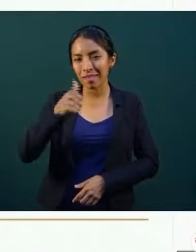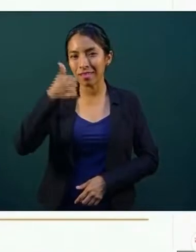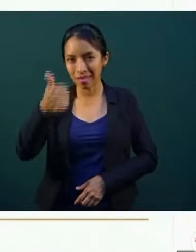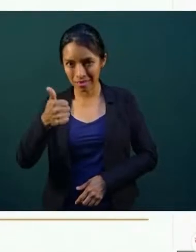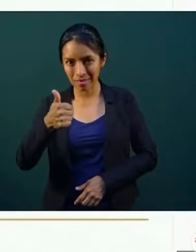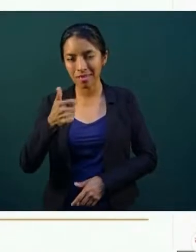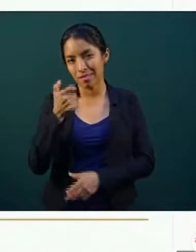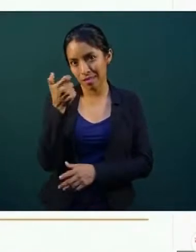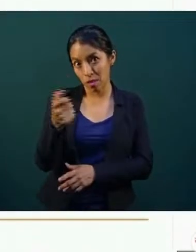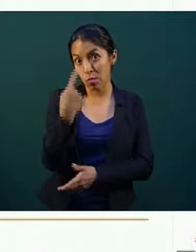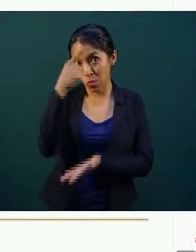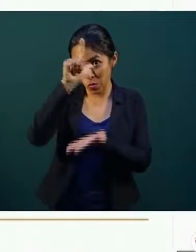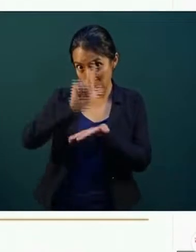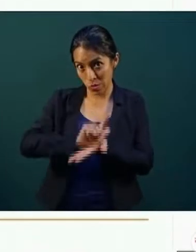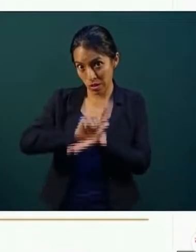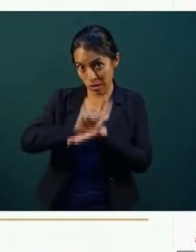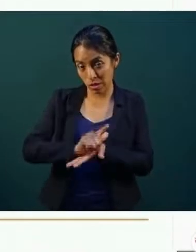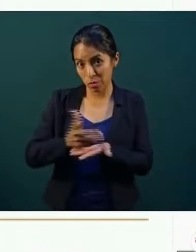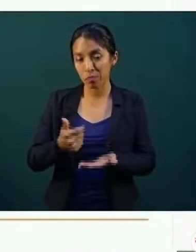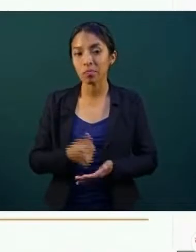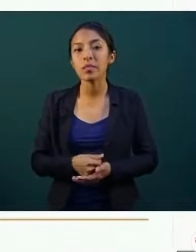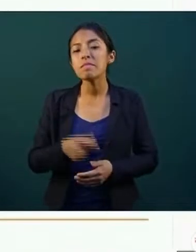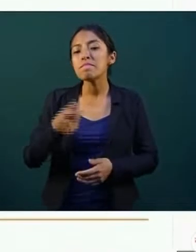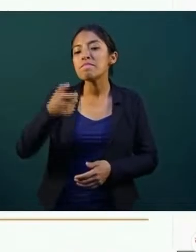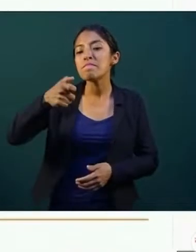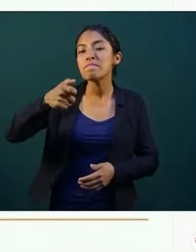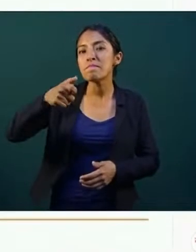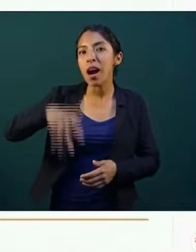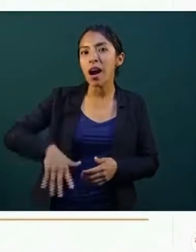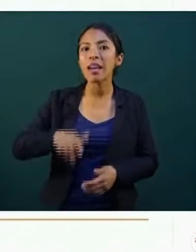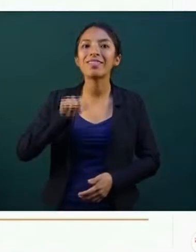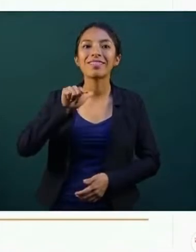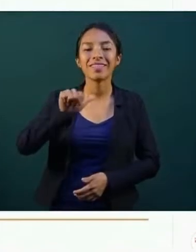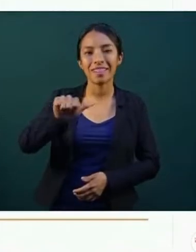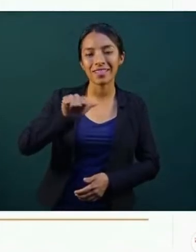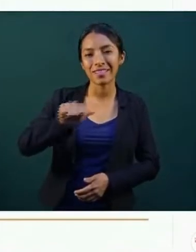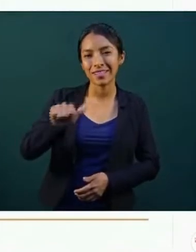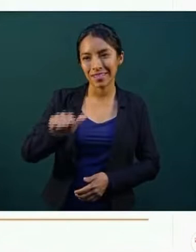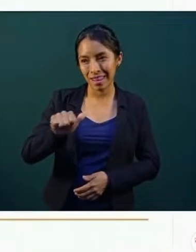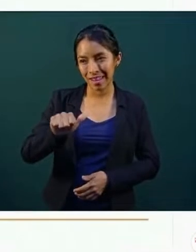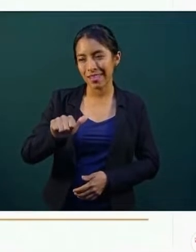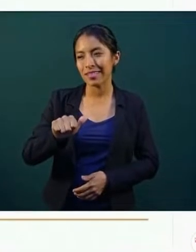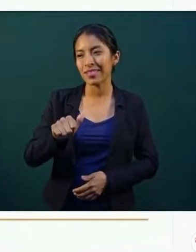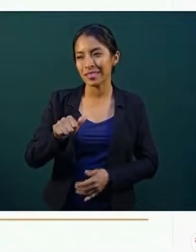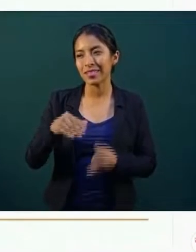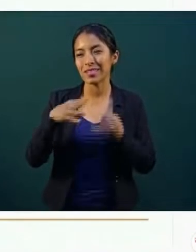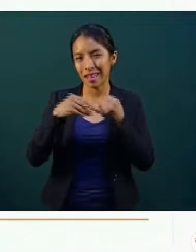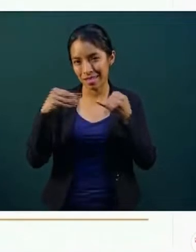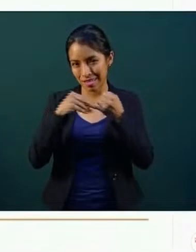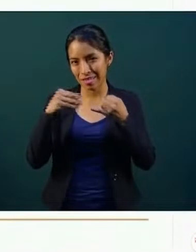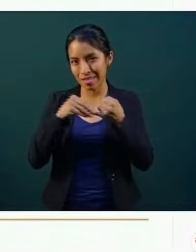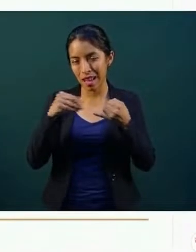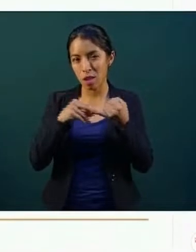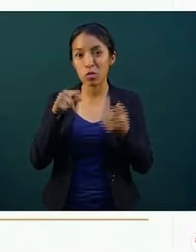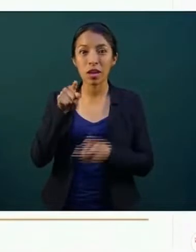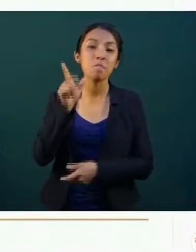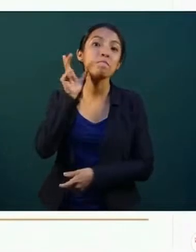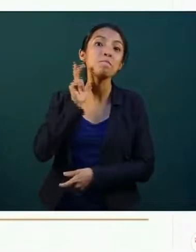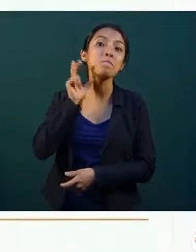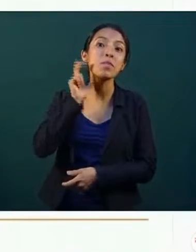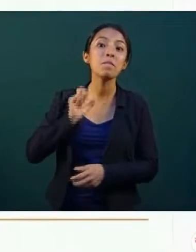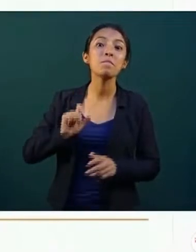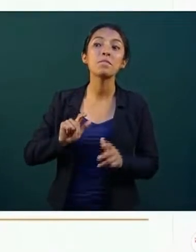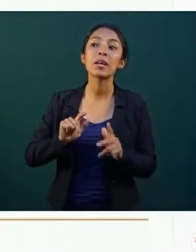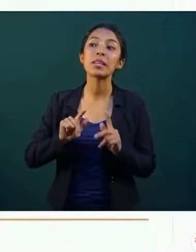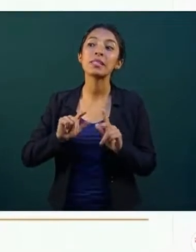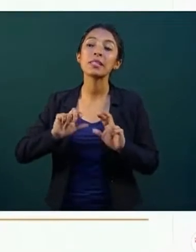centavos por litro. El más bajo con 16 centavos lo identificamos con la franquicia Pemex en Tuxtla Gutiérrez, Chiapas,